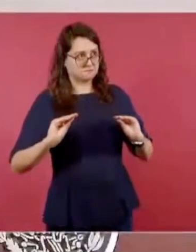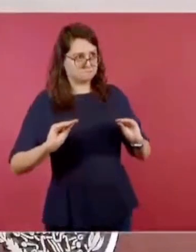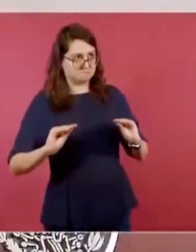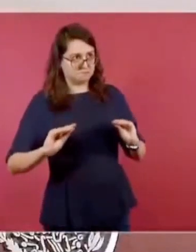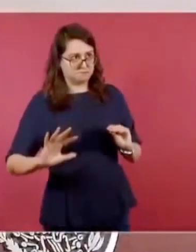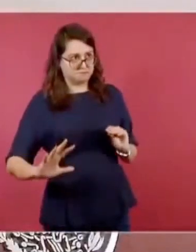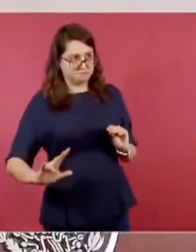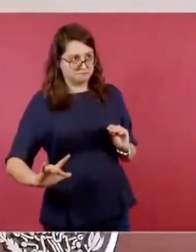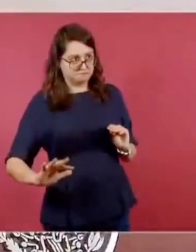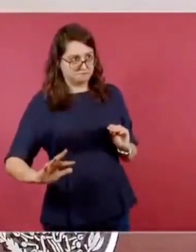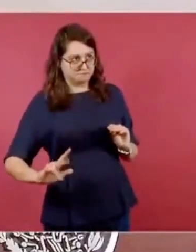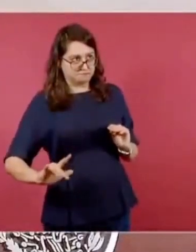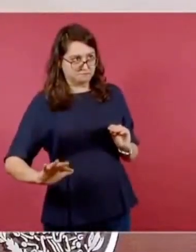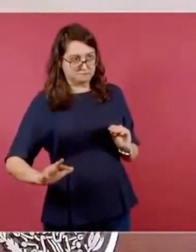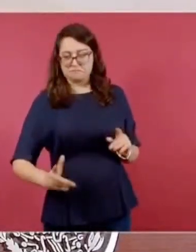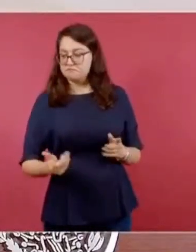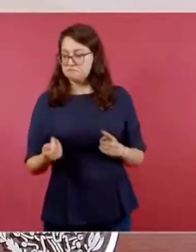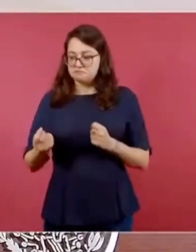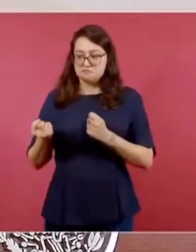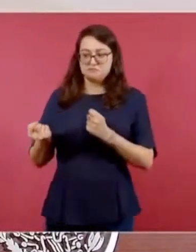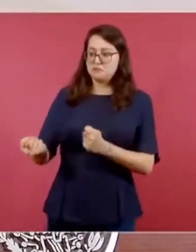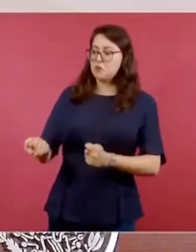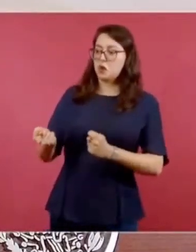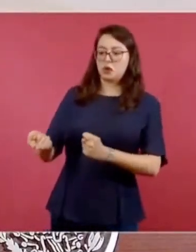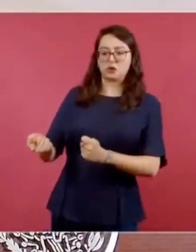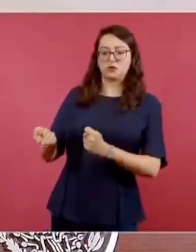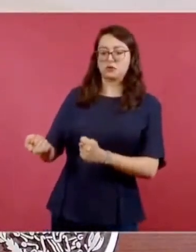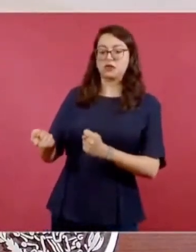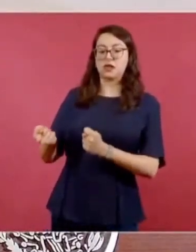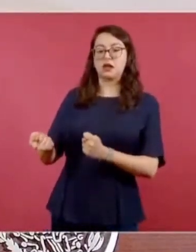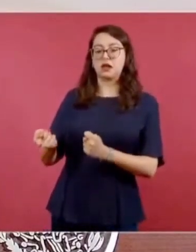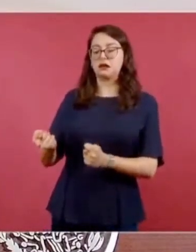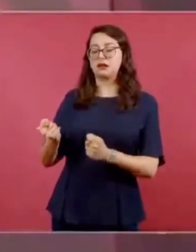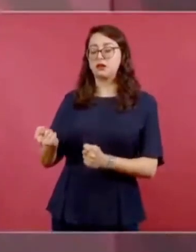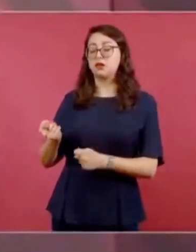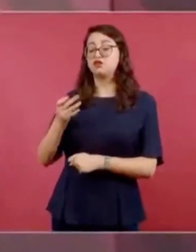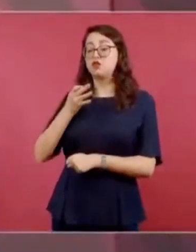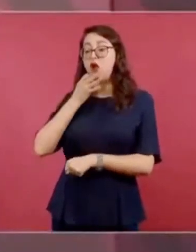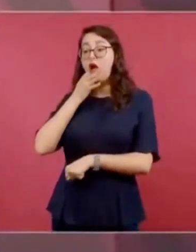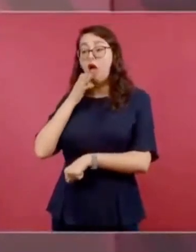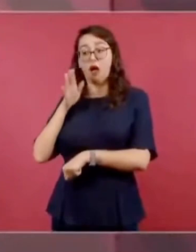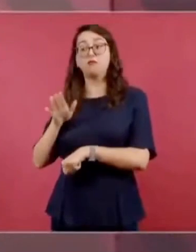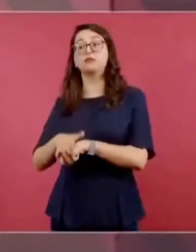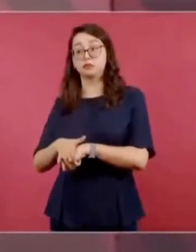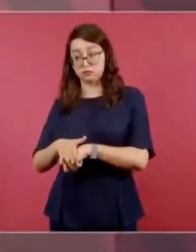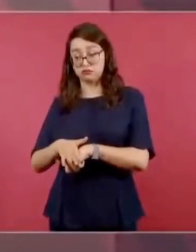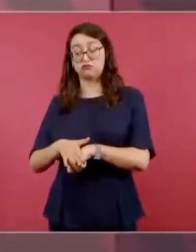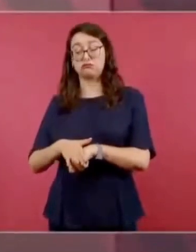inquisitiva del presidente. Le vengo a avisar.